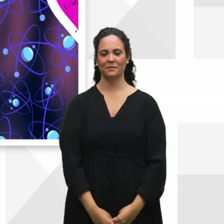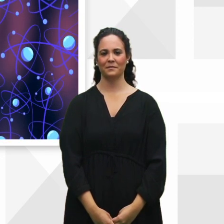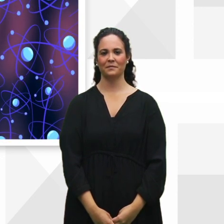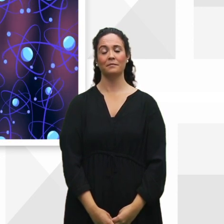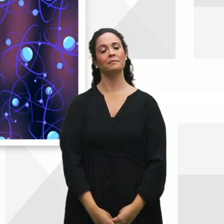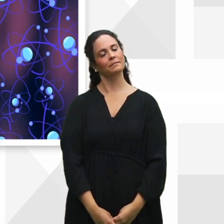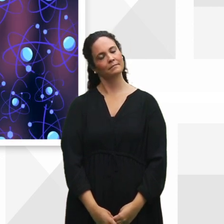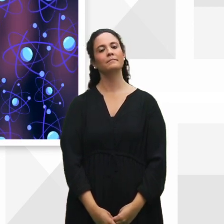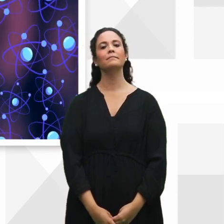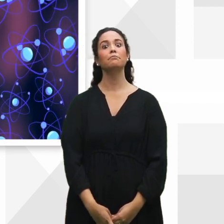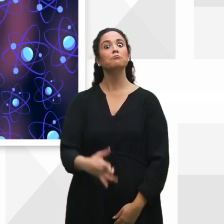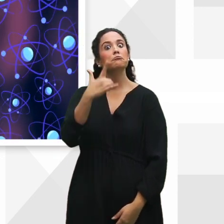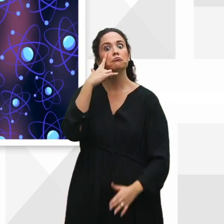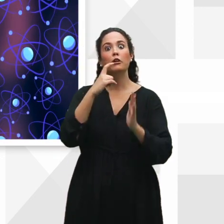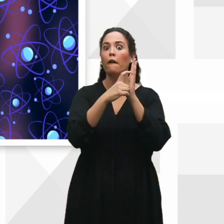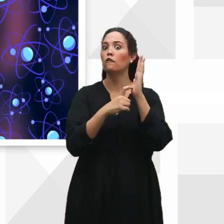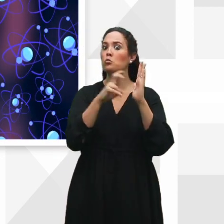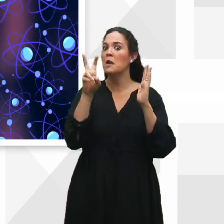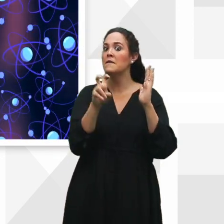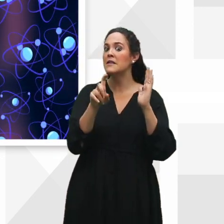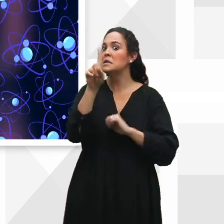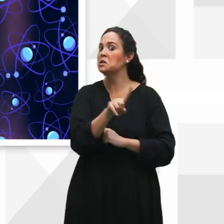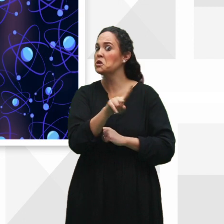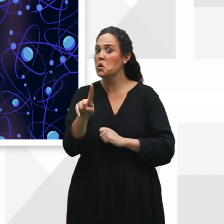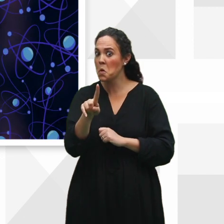¿Vemos si nuestra fórmula ha ayudado a niños y niñas del pueblo?